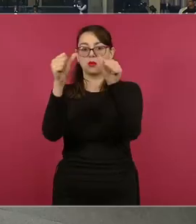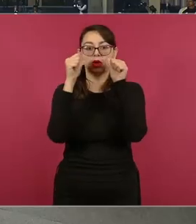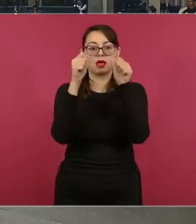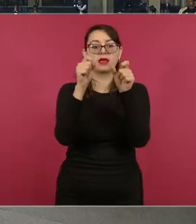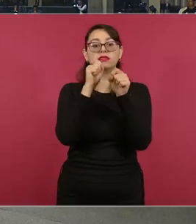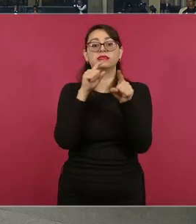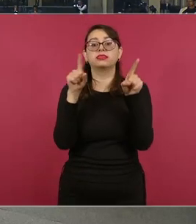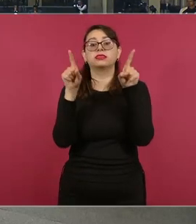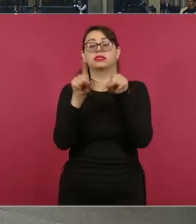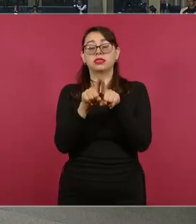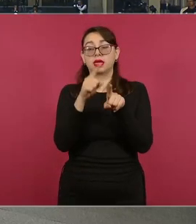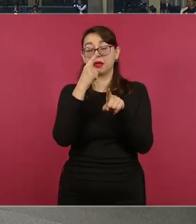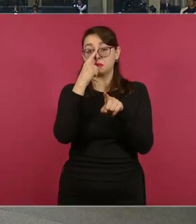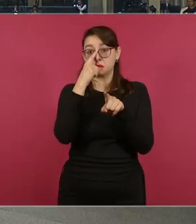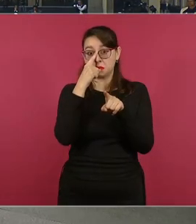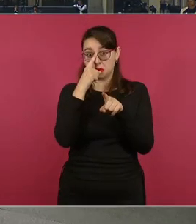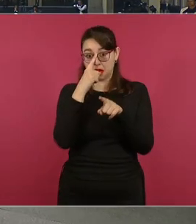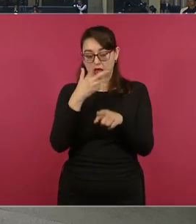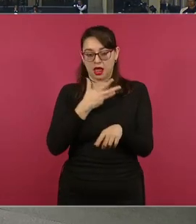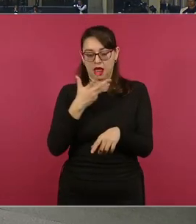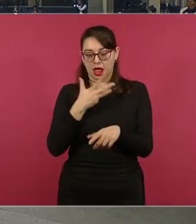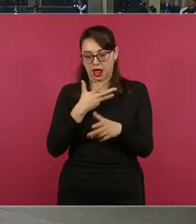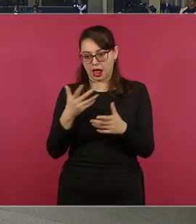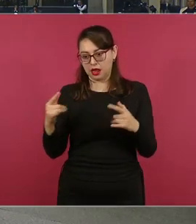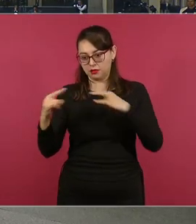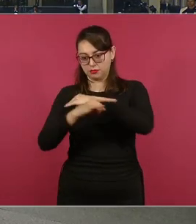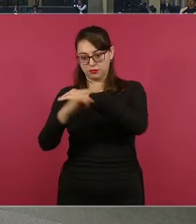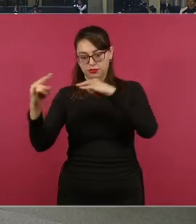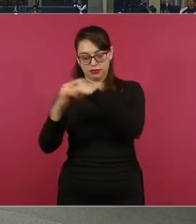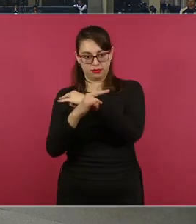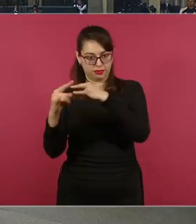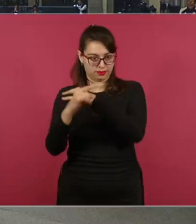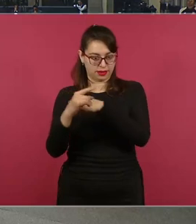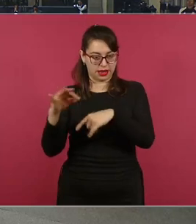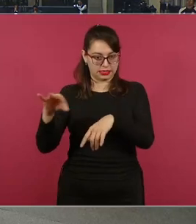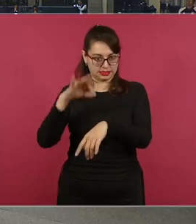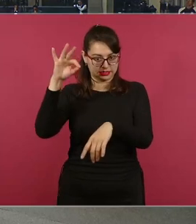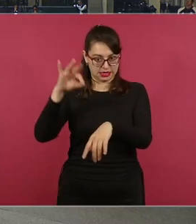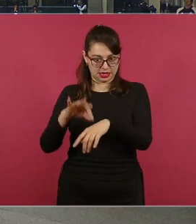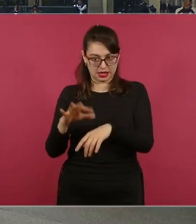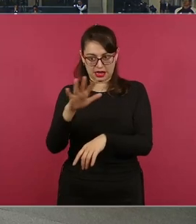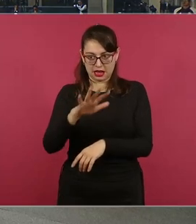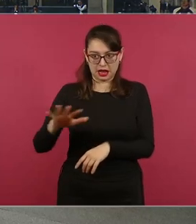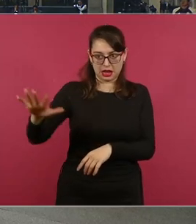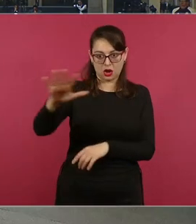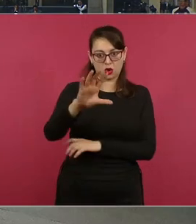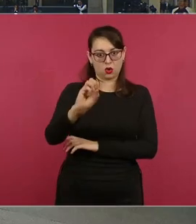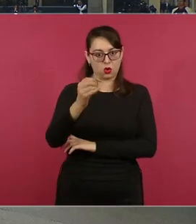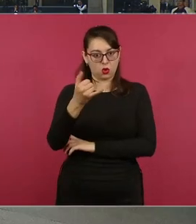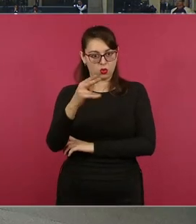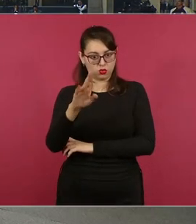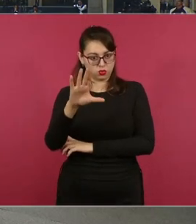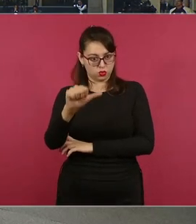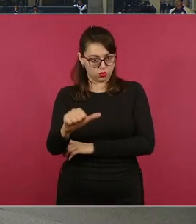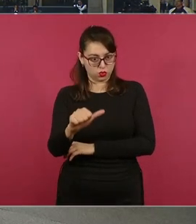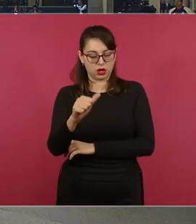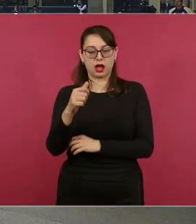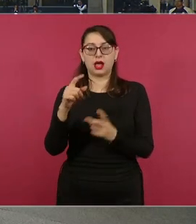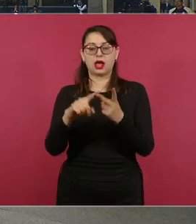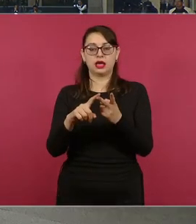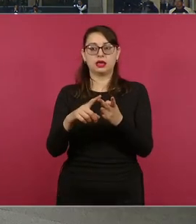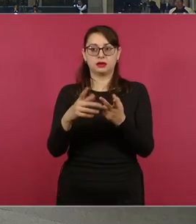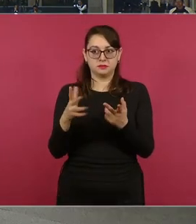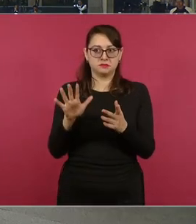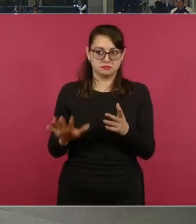carretera libre a Chilpancingo, atendiendo también Coyuca de Benítez, bajo del Ejido.